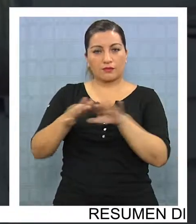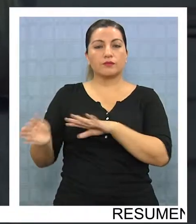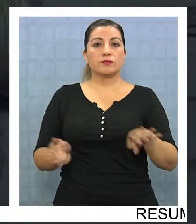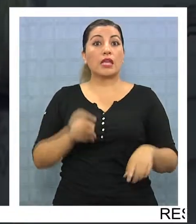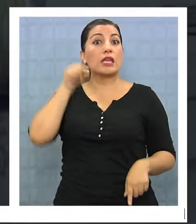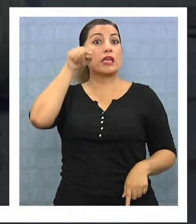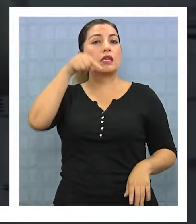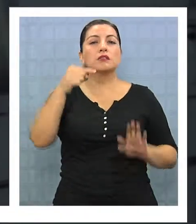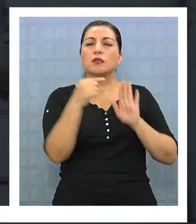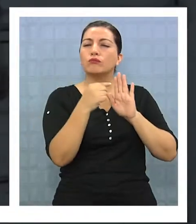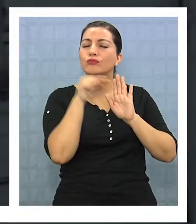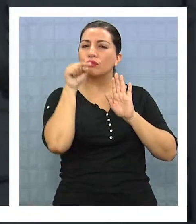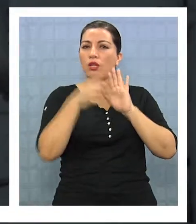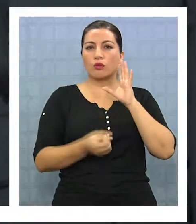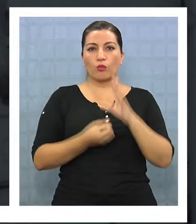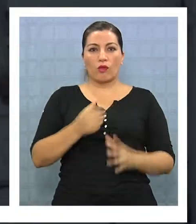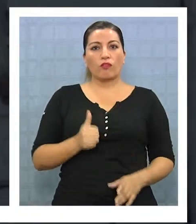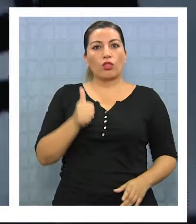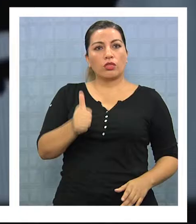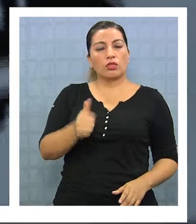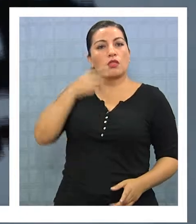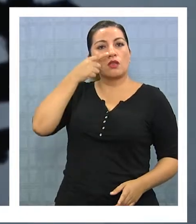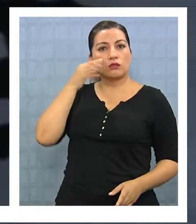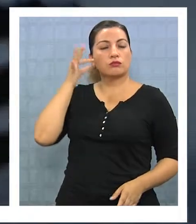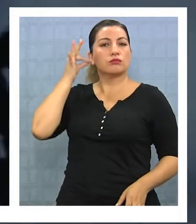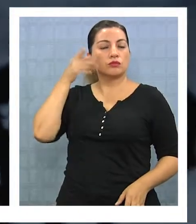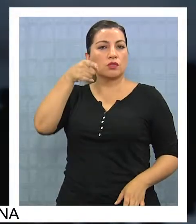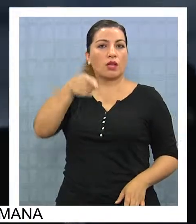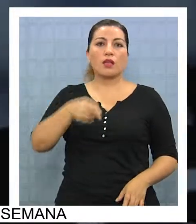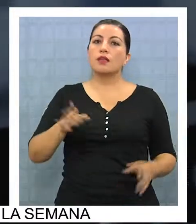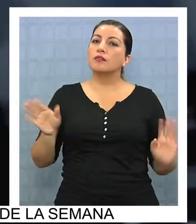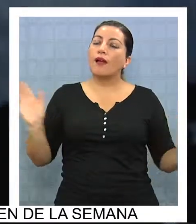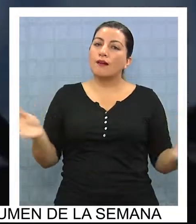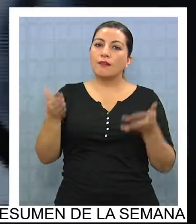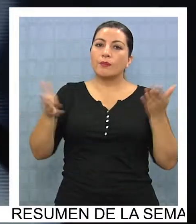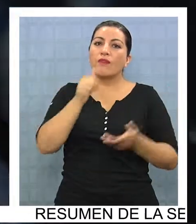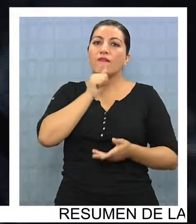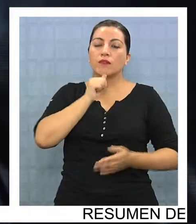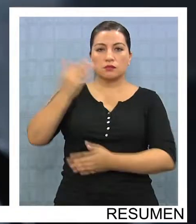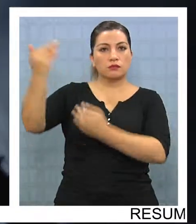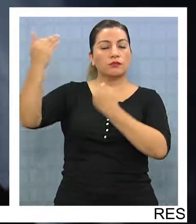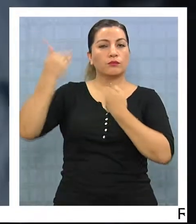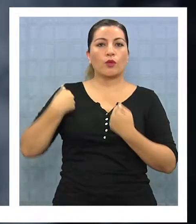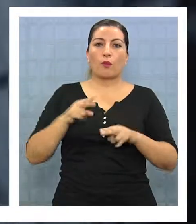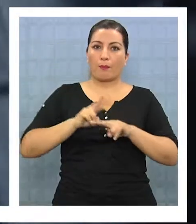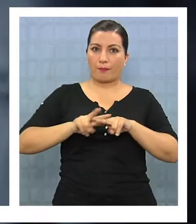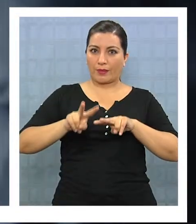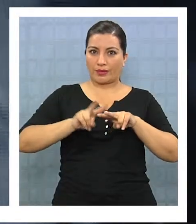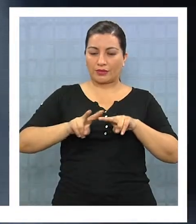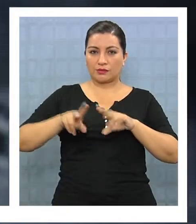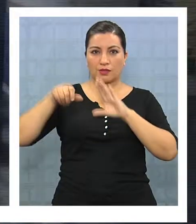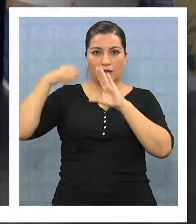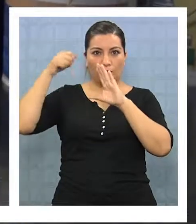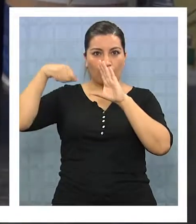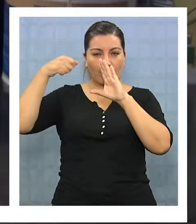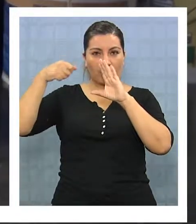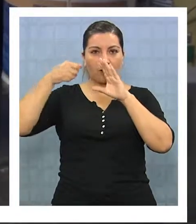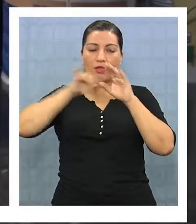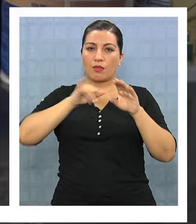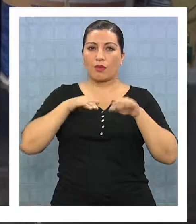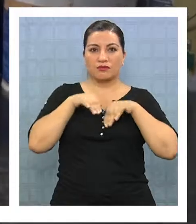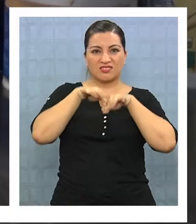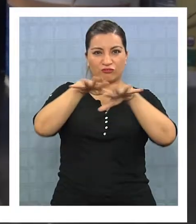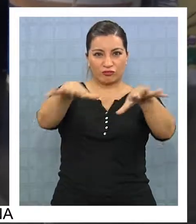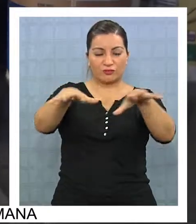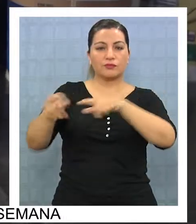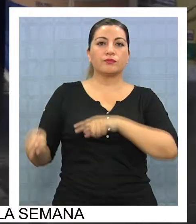en este punto es que los nuevos directores ponen énfasis en la falta de apoyo muchas veces para realizar y difundir. Siempre